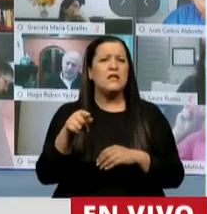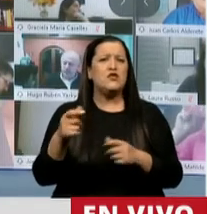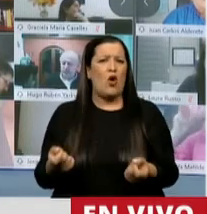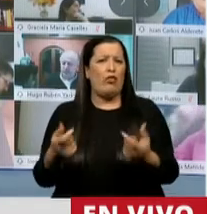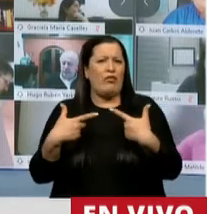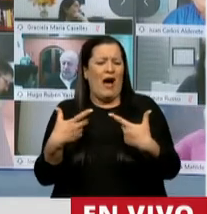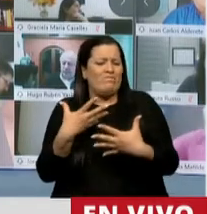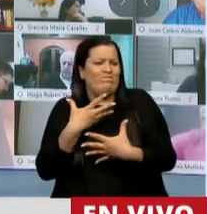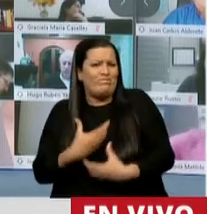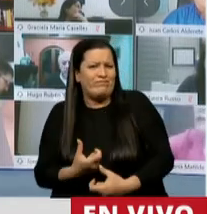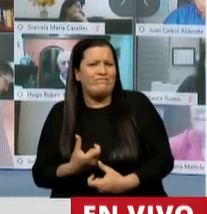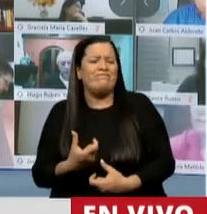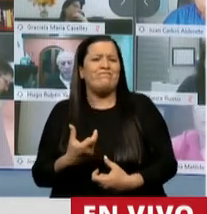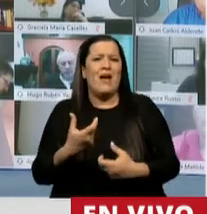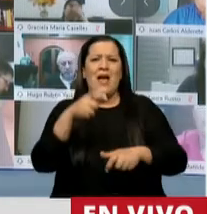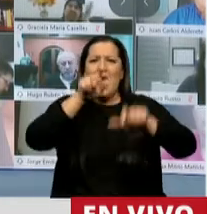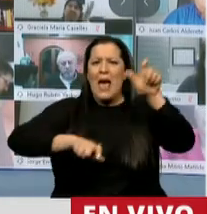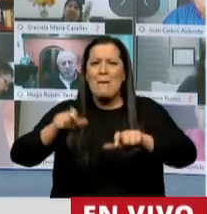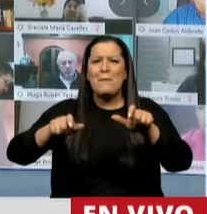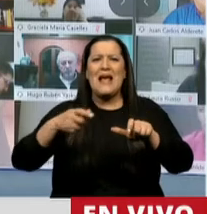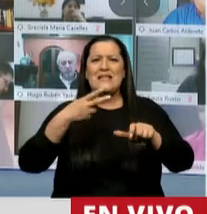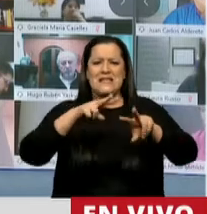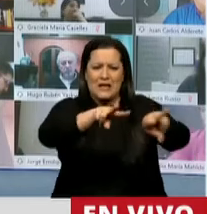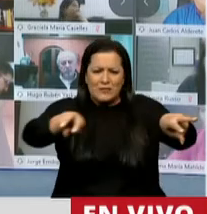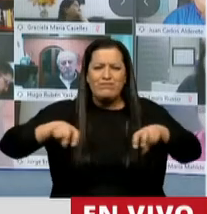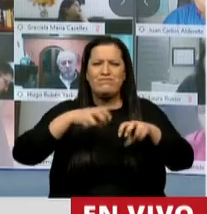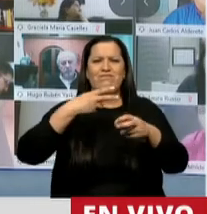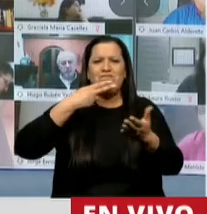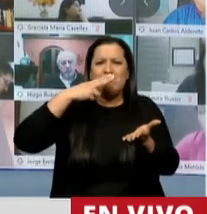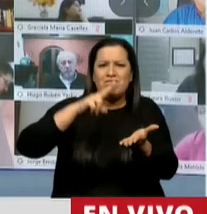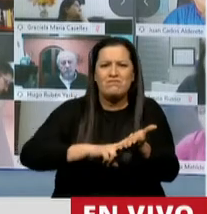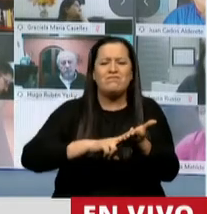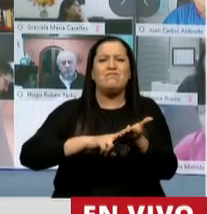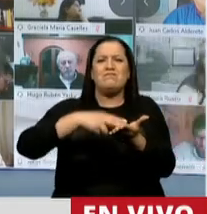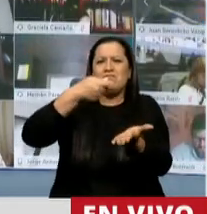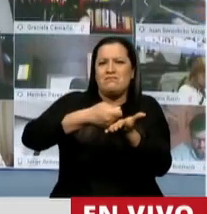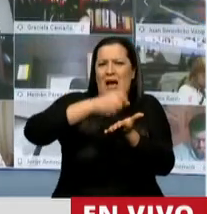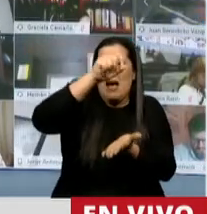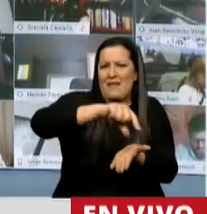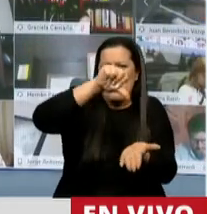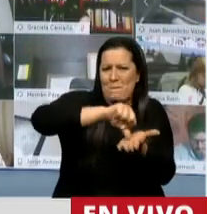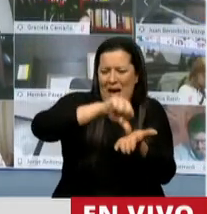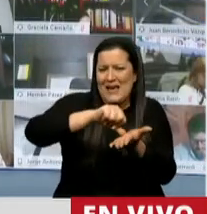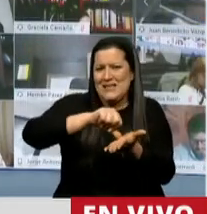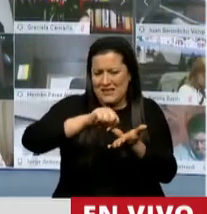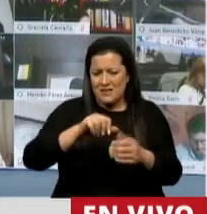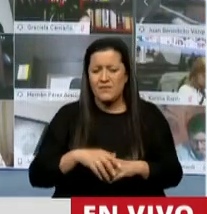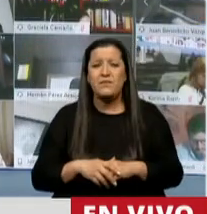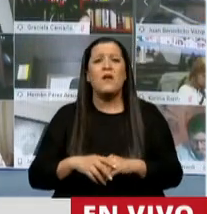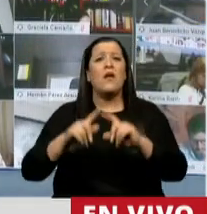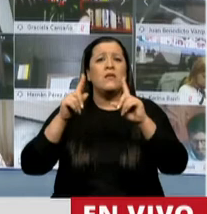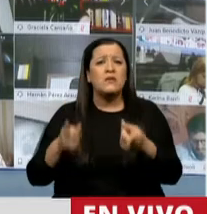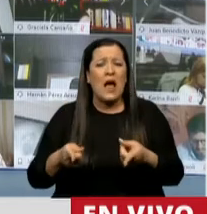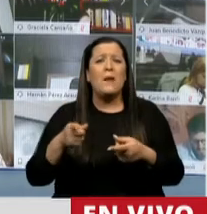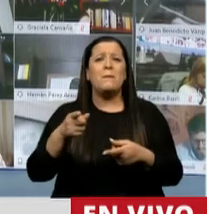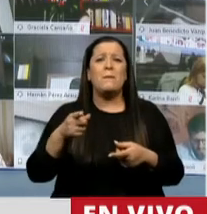para que las empresas tributen en su lugar de origen se recomienda también en